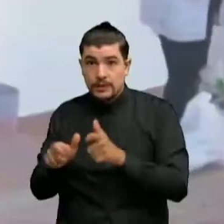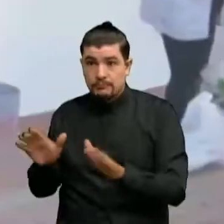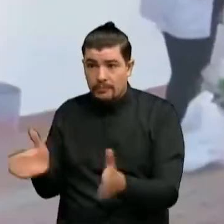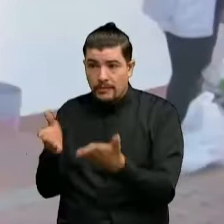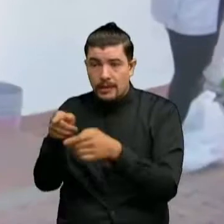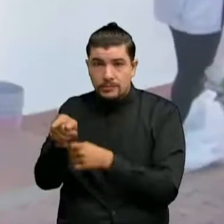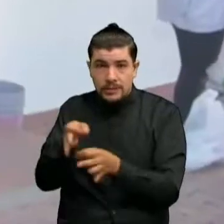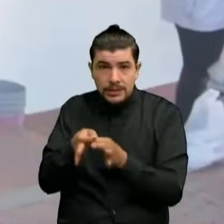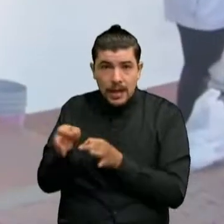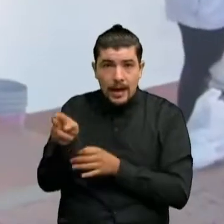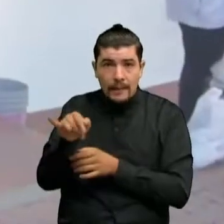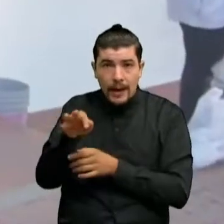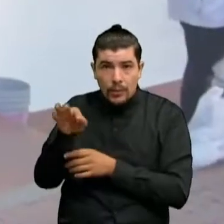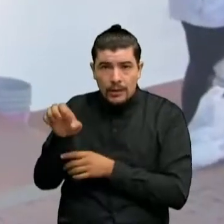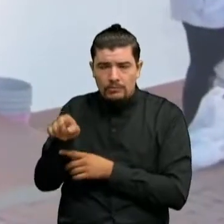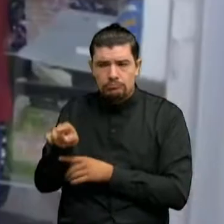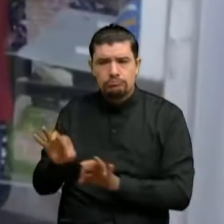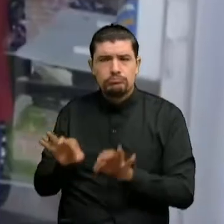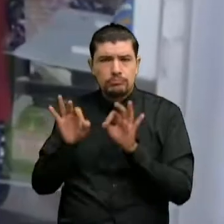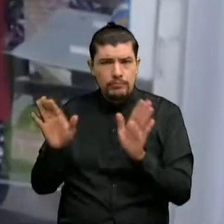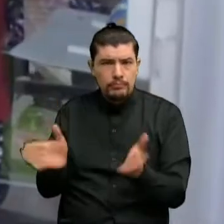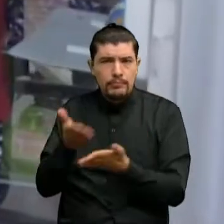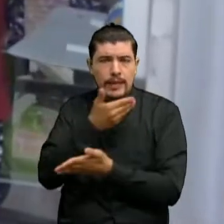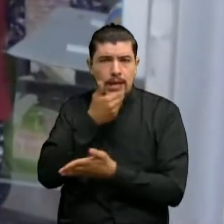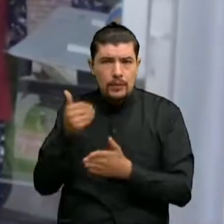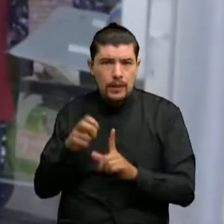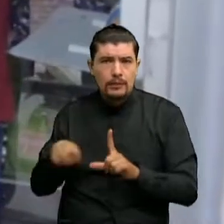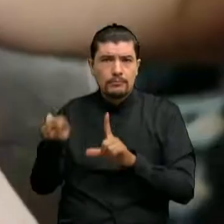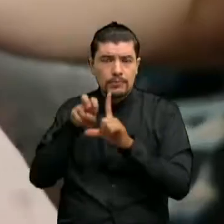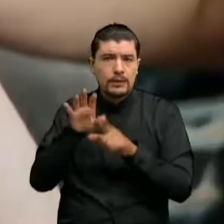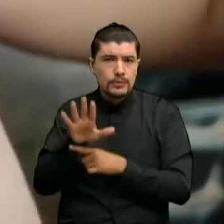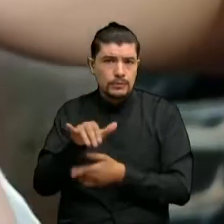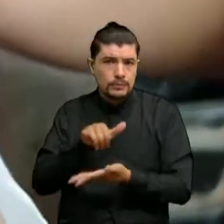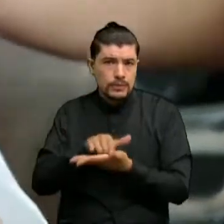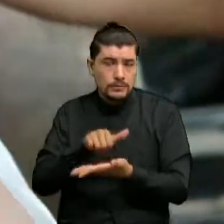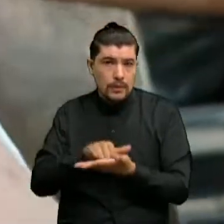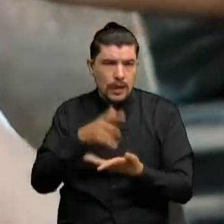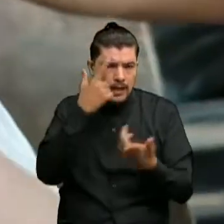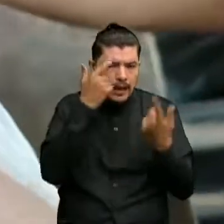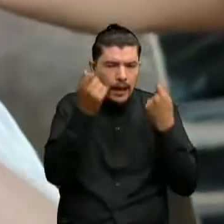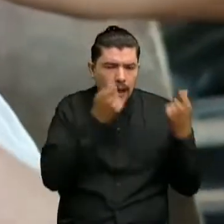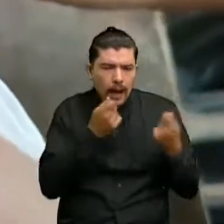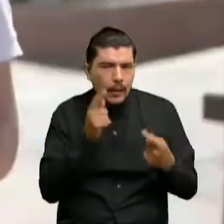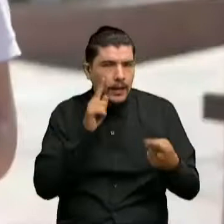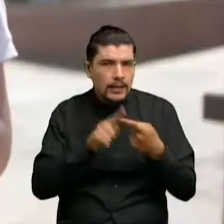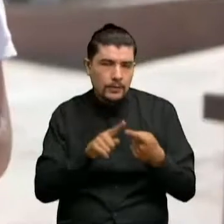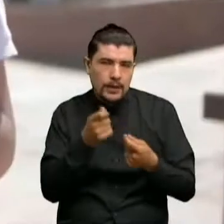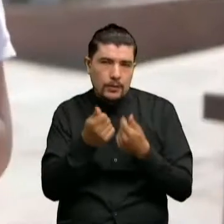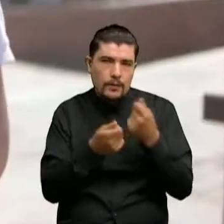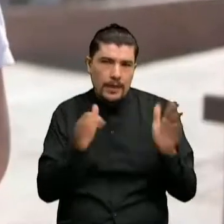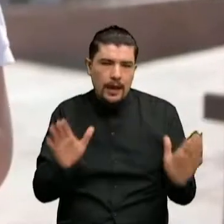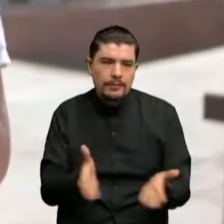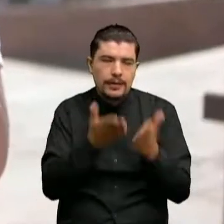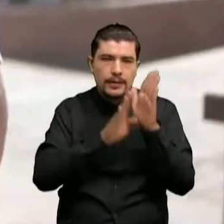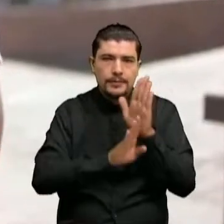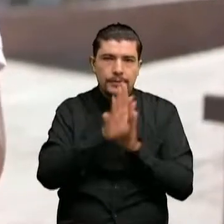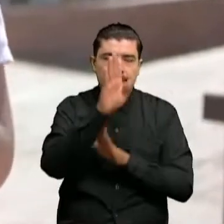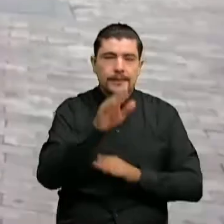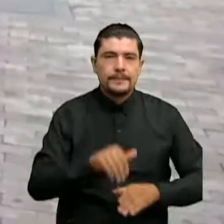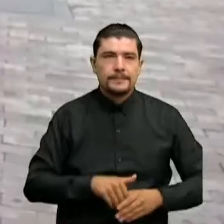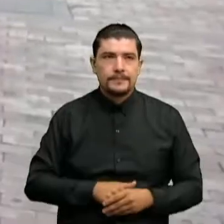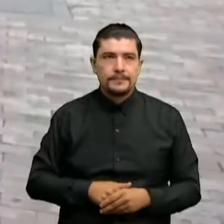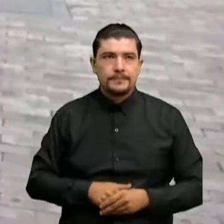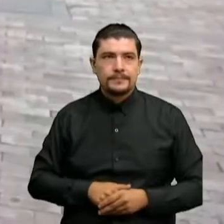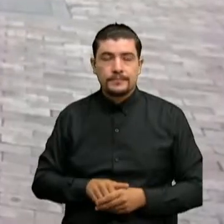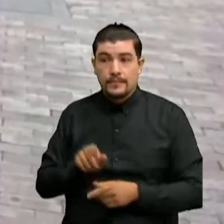Gramalote Han evidenciado una mejora representativa Con la implementación de estrategias que dinamicen la economía local El municipio de Gramalote hoy en día es